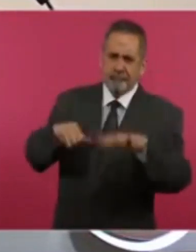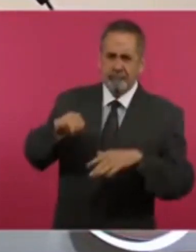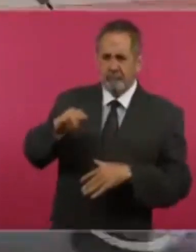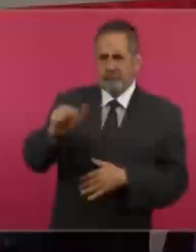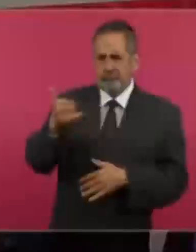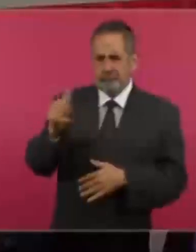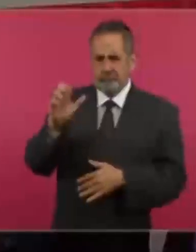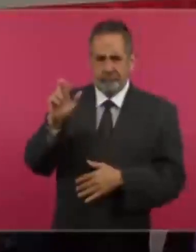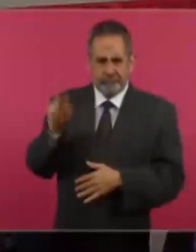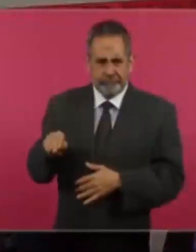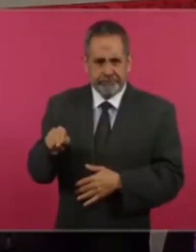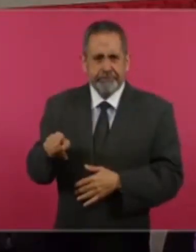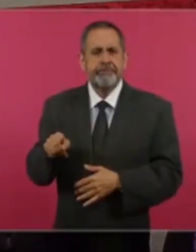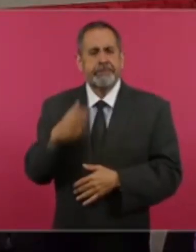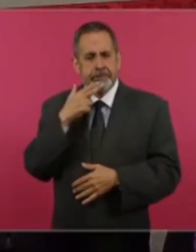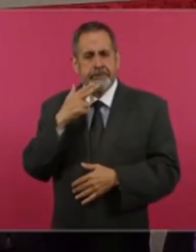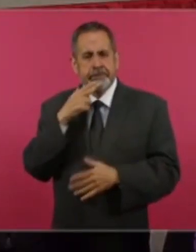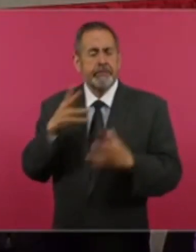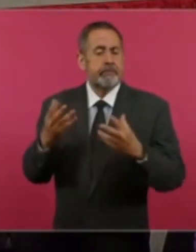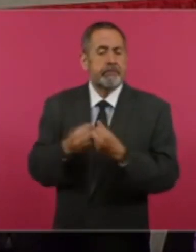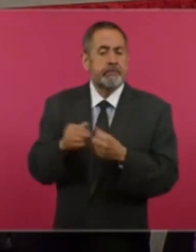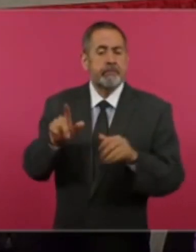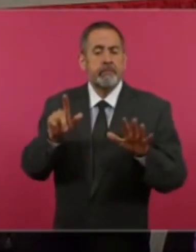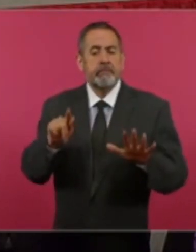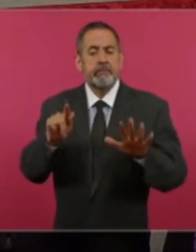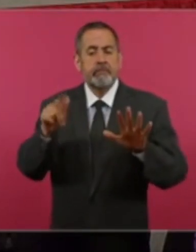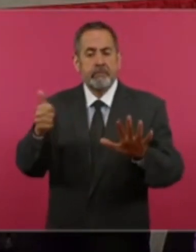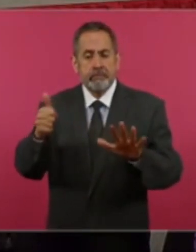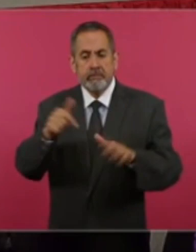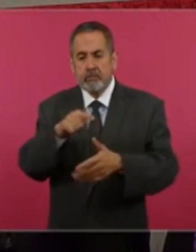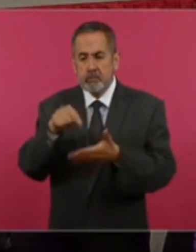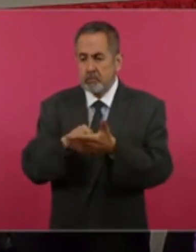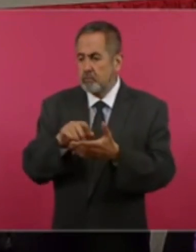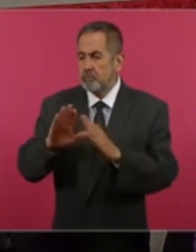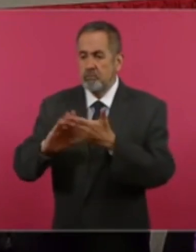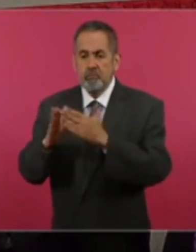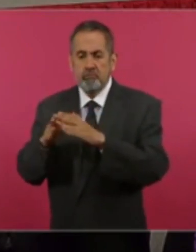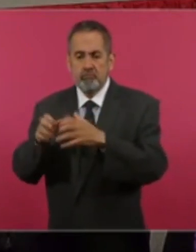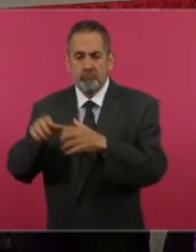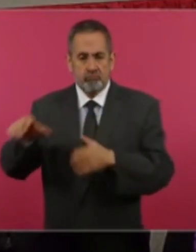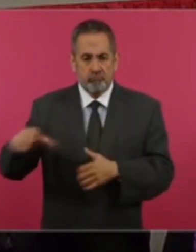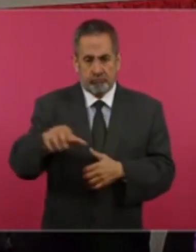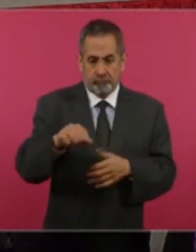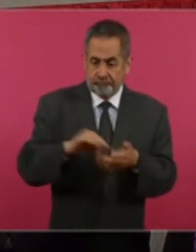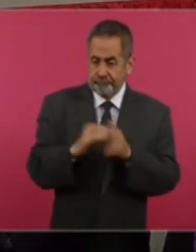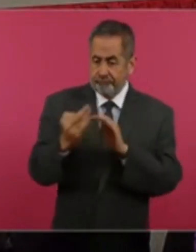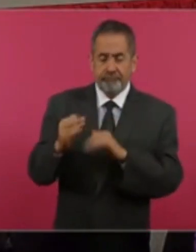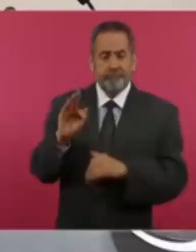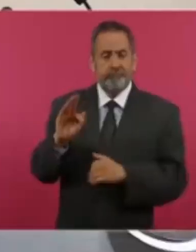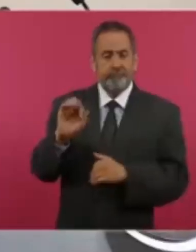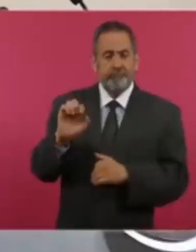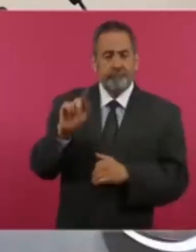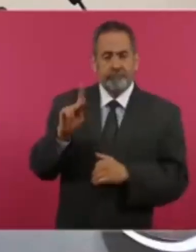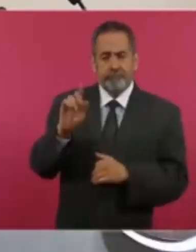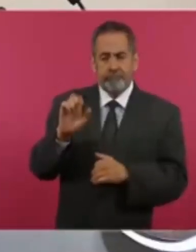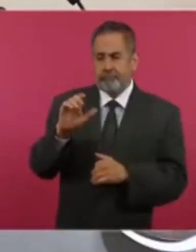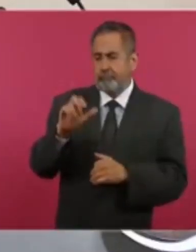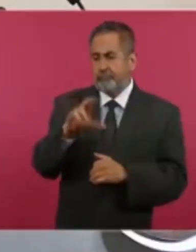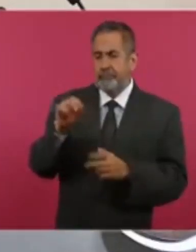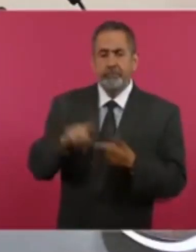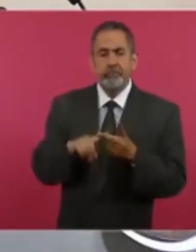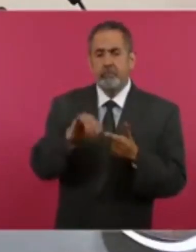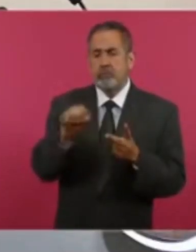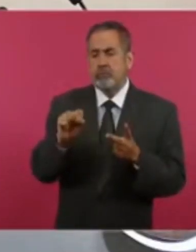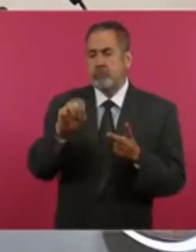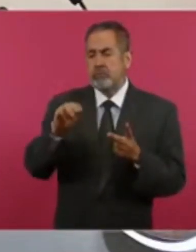trata de un proyecto que se conforma de 76 localidades originarias de los municipios de Felipe Carrillo Puerto y de José María Morelos,